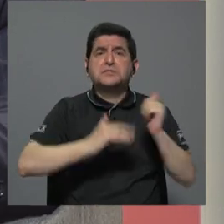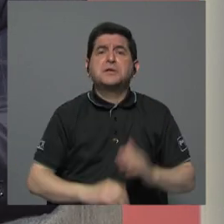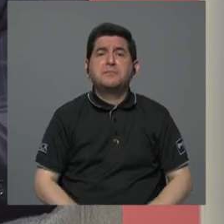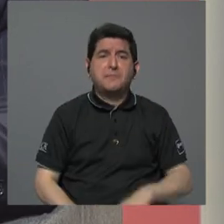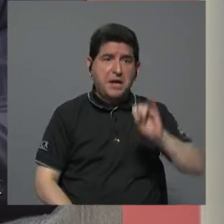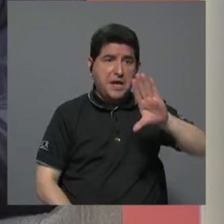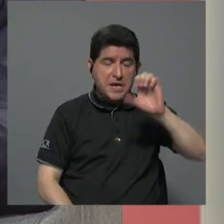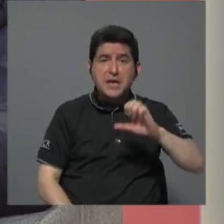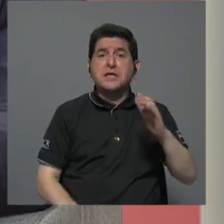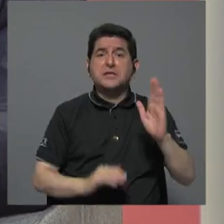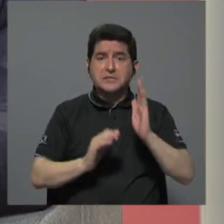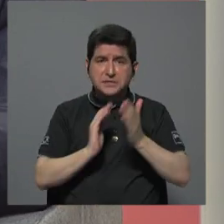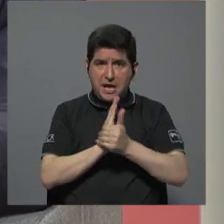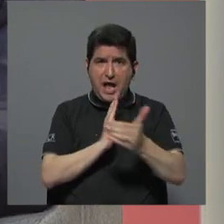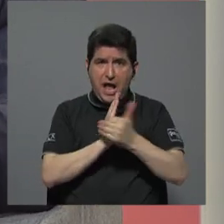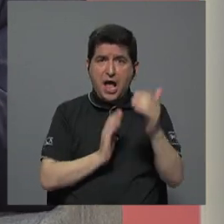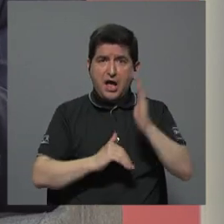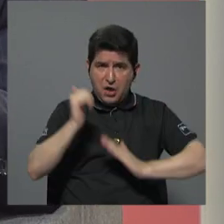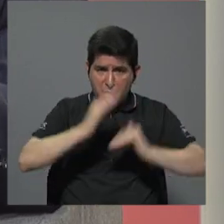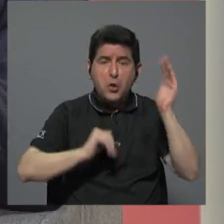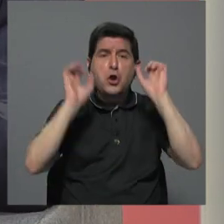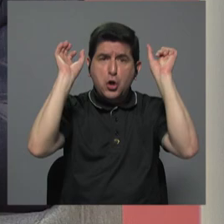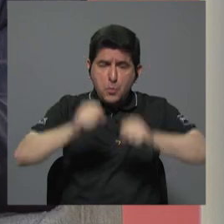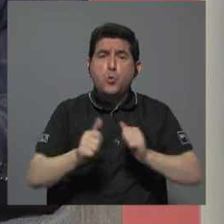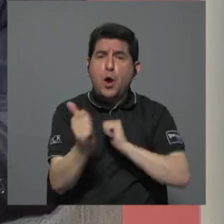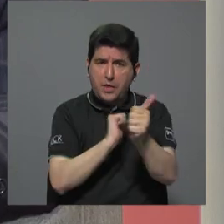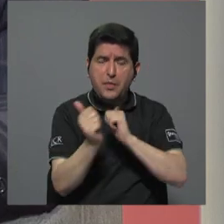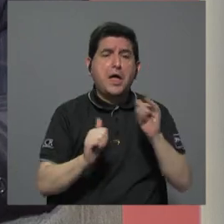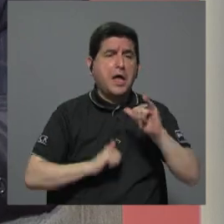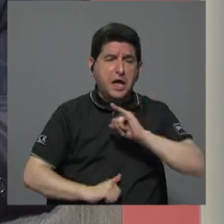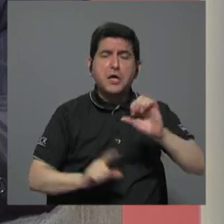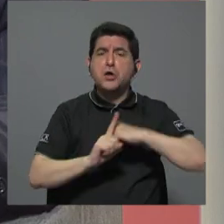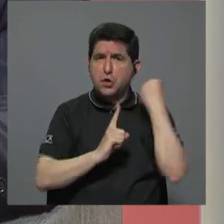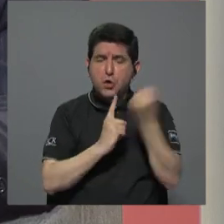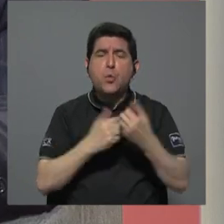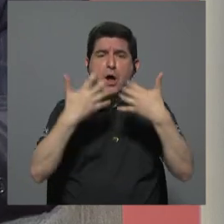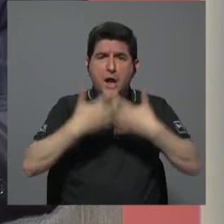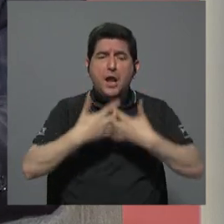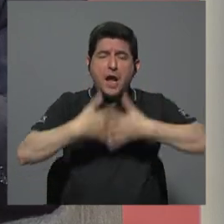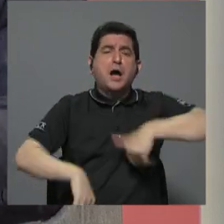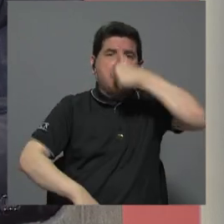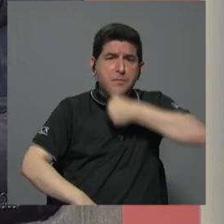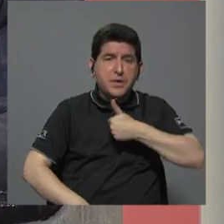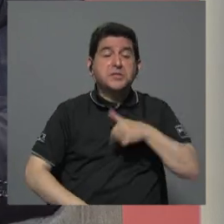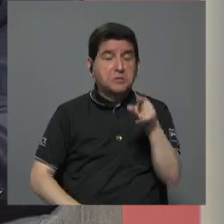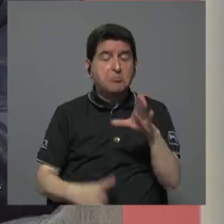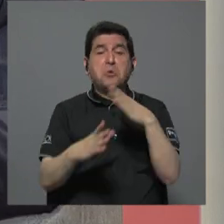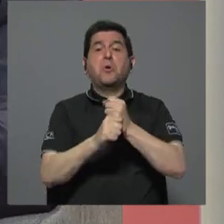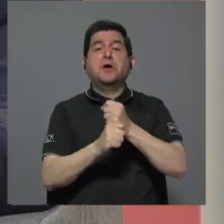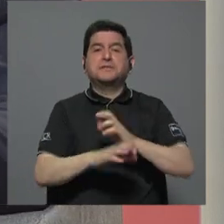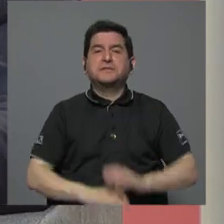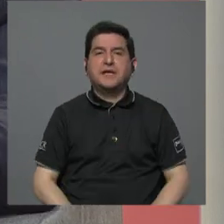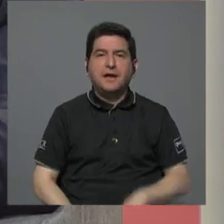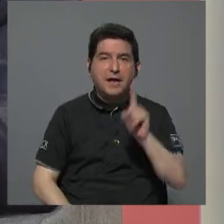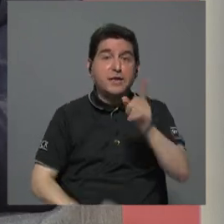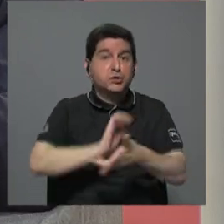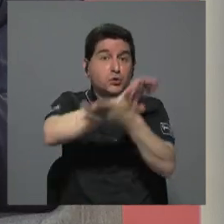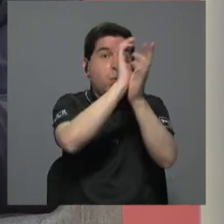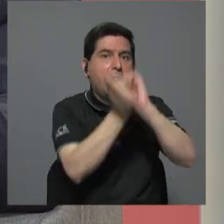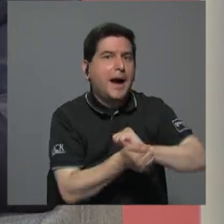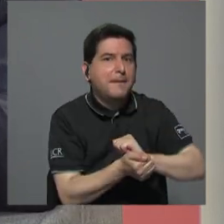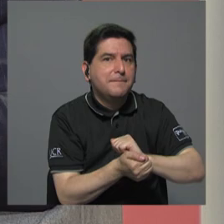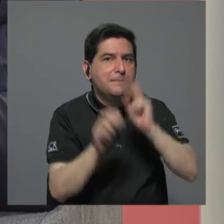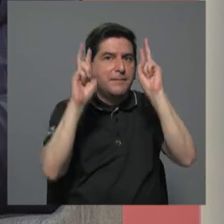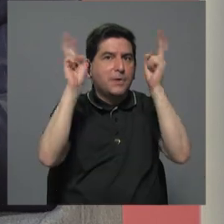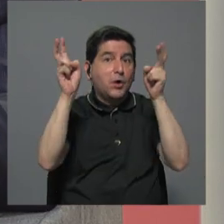que si Lice tiene capacidad de construir y está dispuesta a competir en igualdad de condiciones con empresas privadas, que lo pueda hacer. Entonces, ese es un cambio en